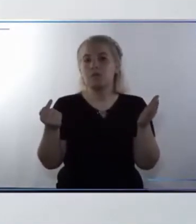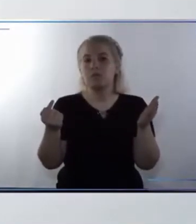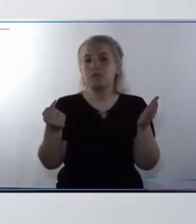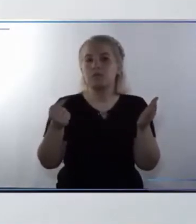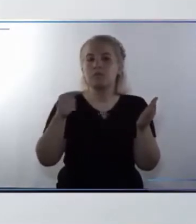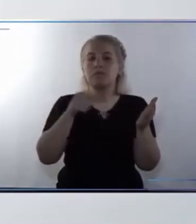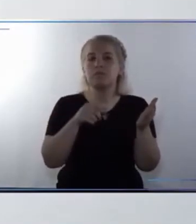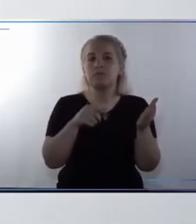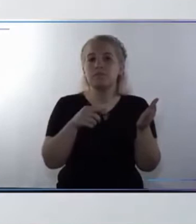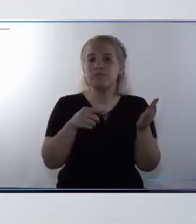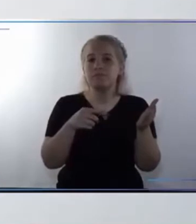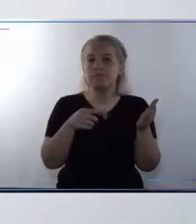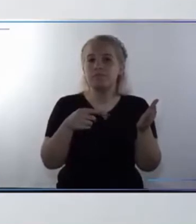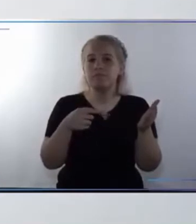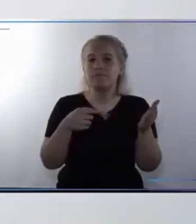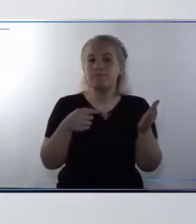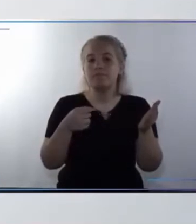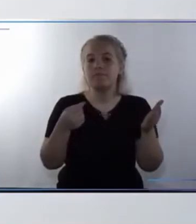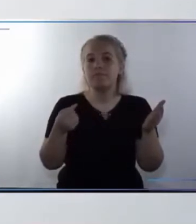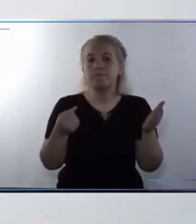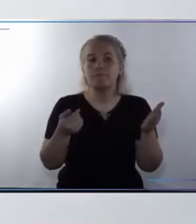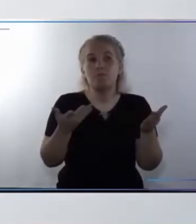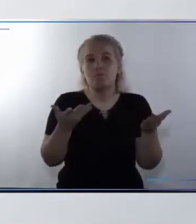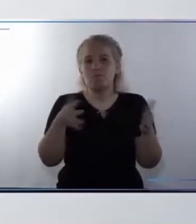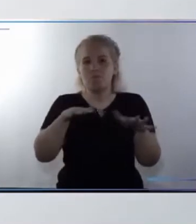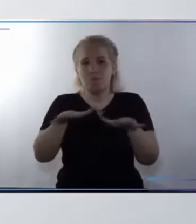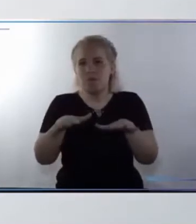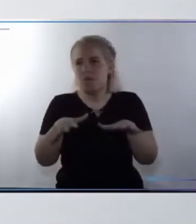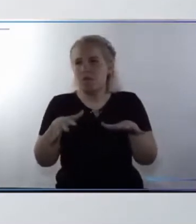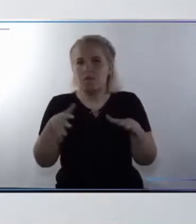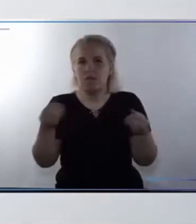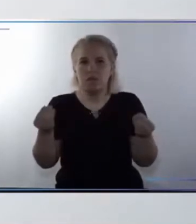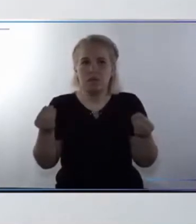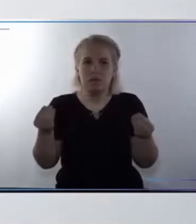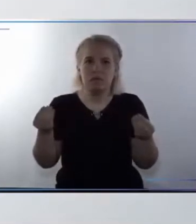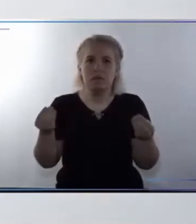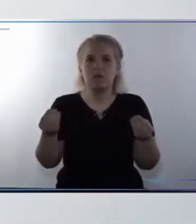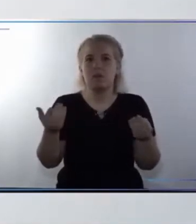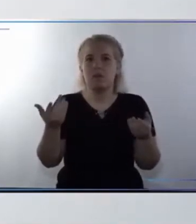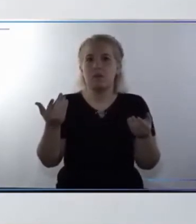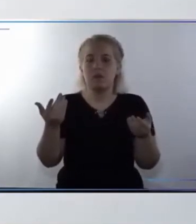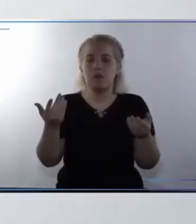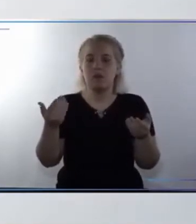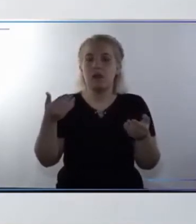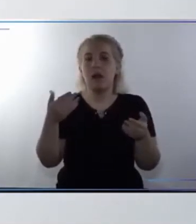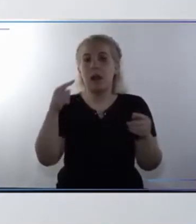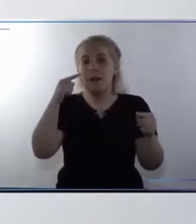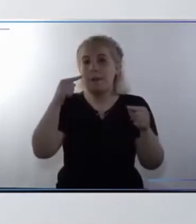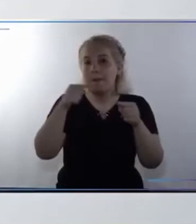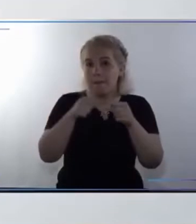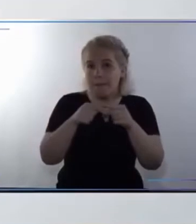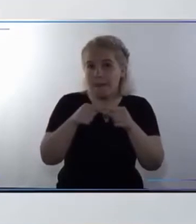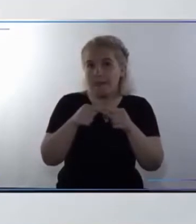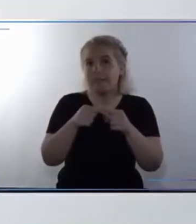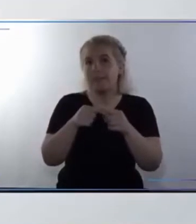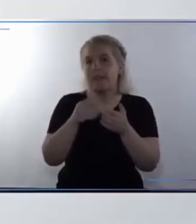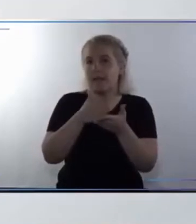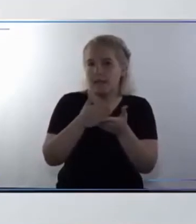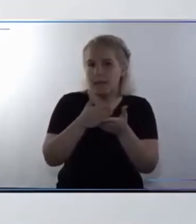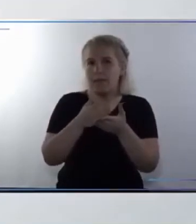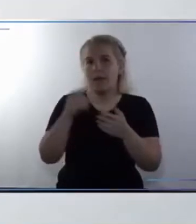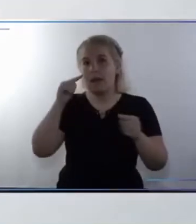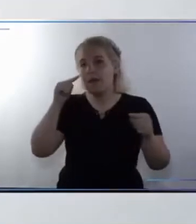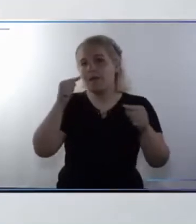y cómo está la situación en relación a la meta intermedia y en relación a la meta 2030.